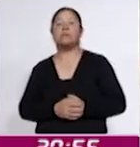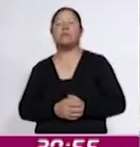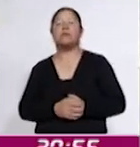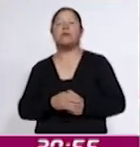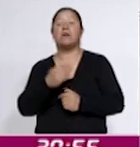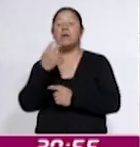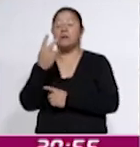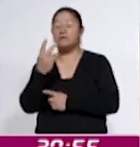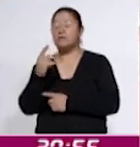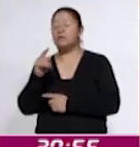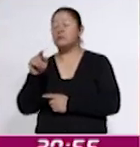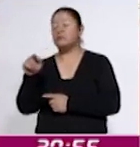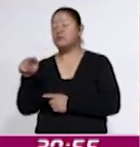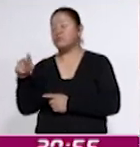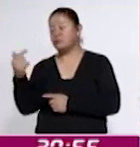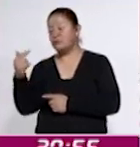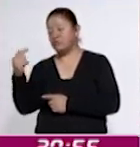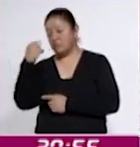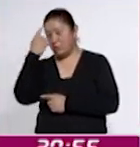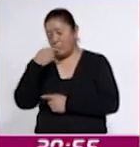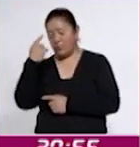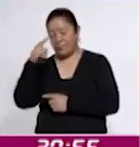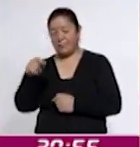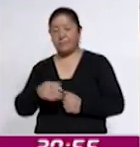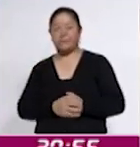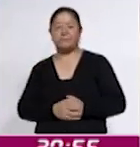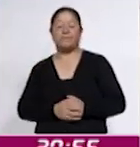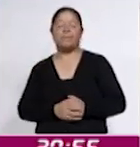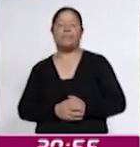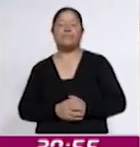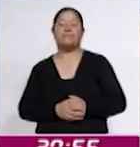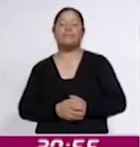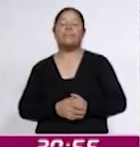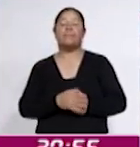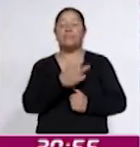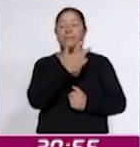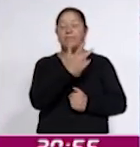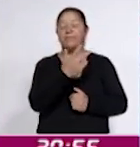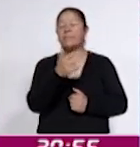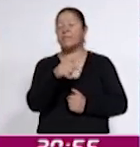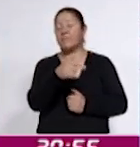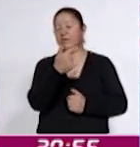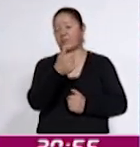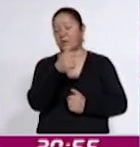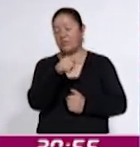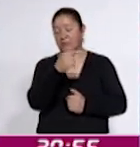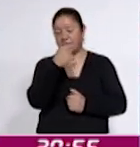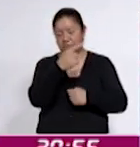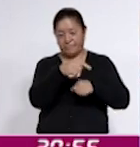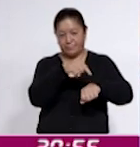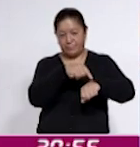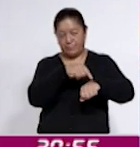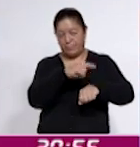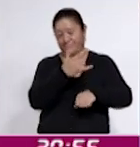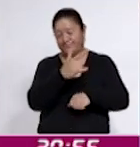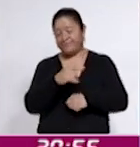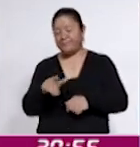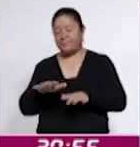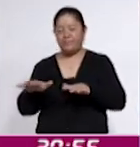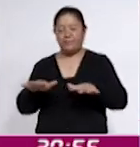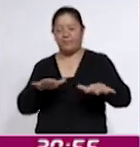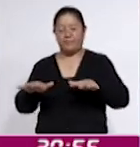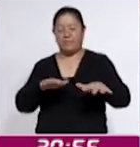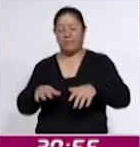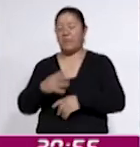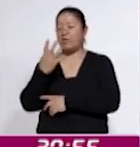117 kilómetros al suroeste del mismo municipio. En tanto, a las 8.12 horas se registró un tercer temblor de magnitud 4.2